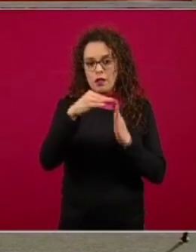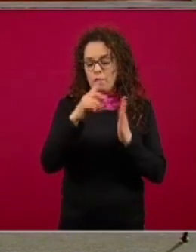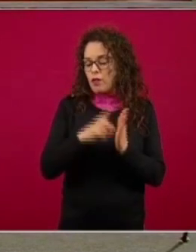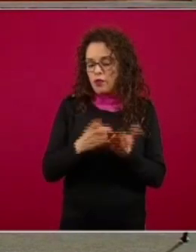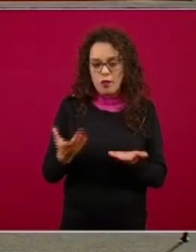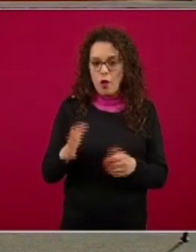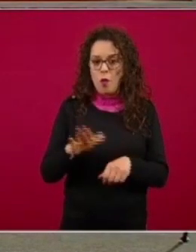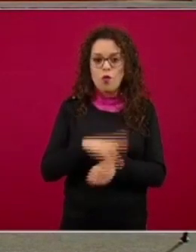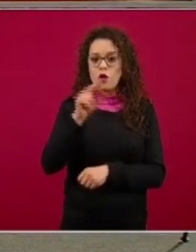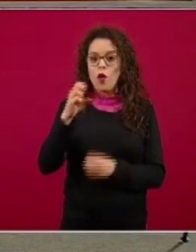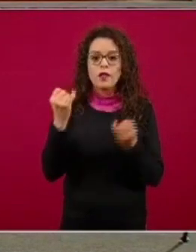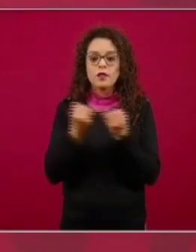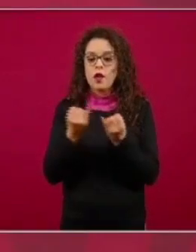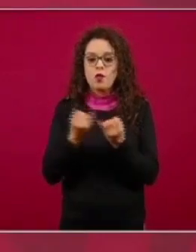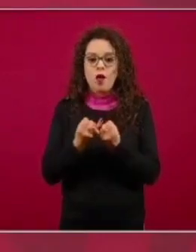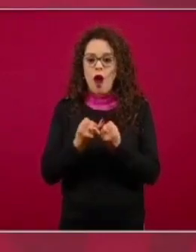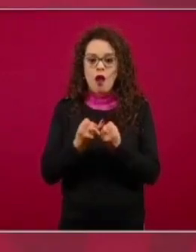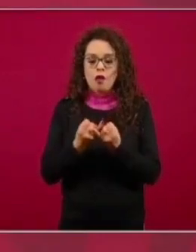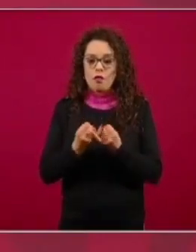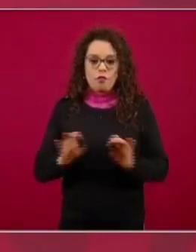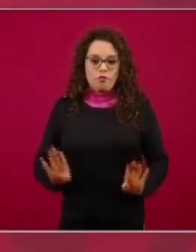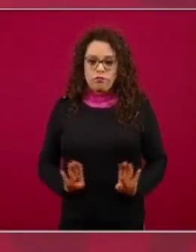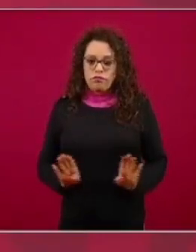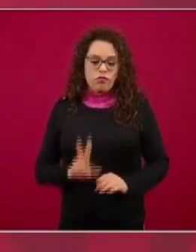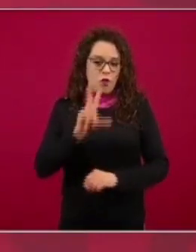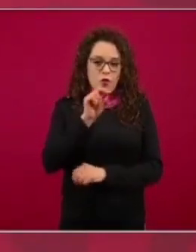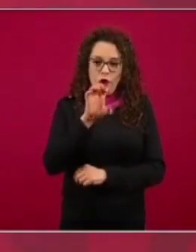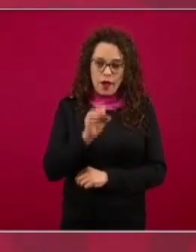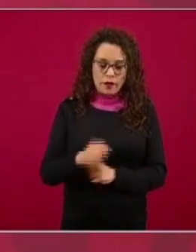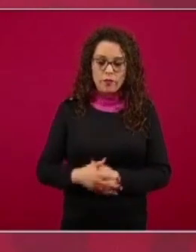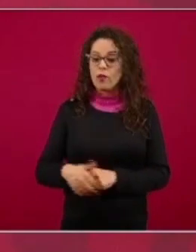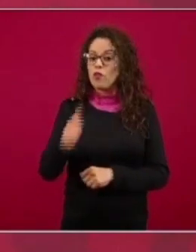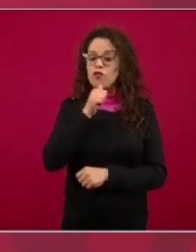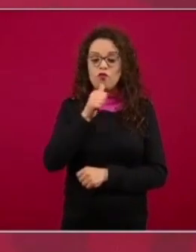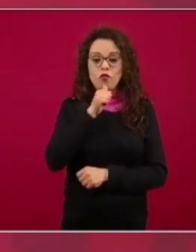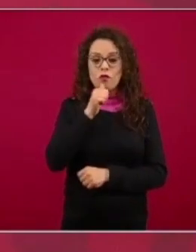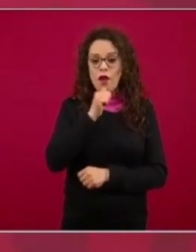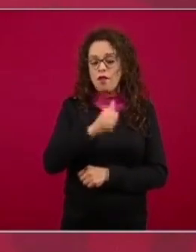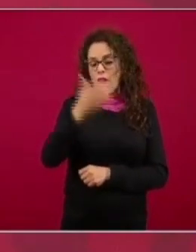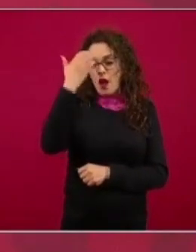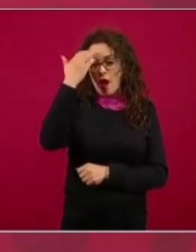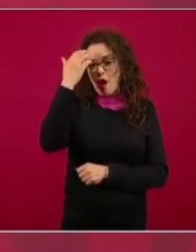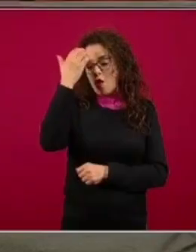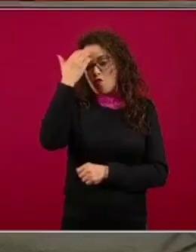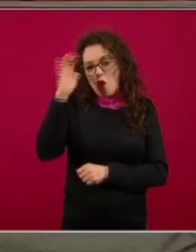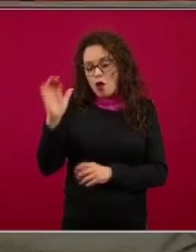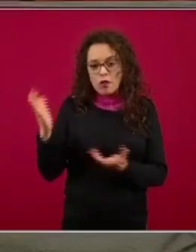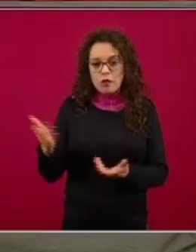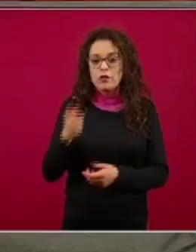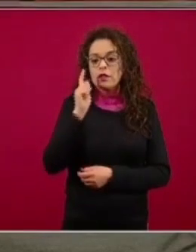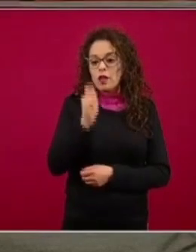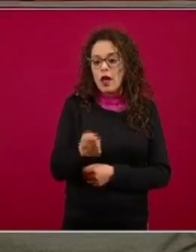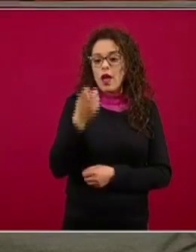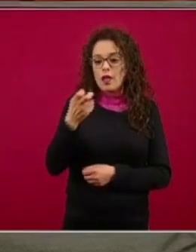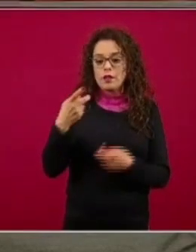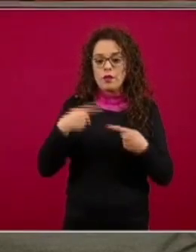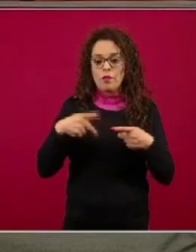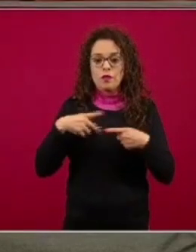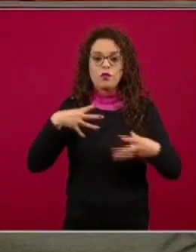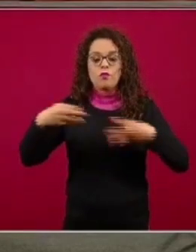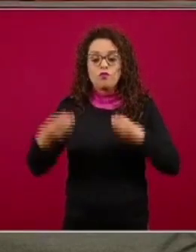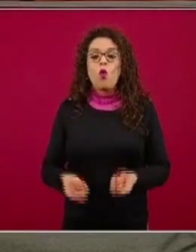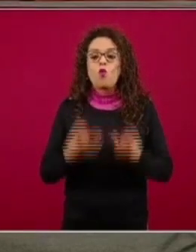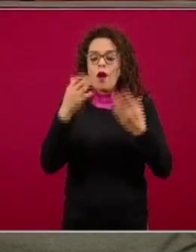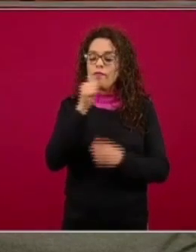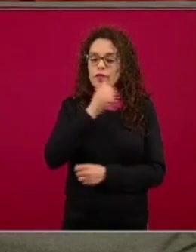las mismas condiciones entonces todavía no se conoce insisto la contribución es lógico suponer y esto es lo